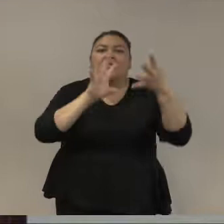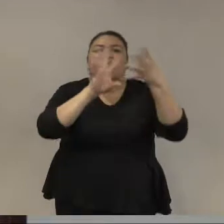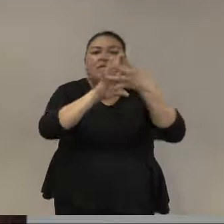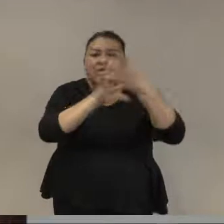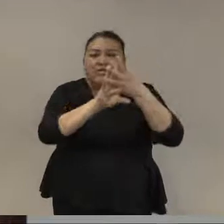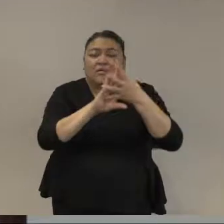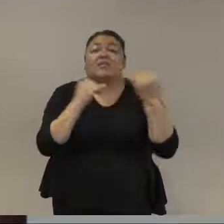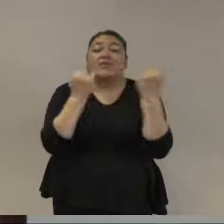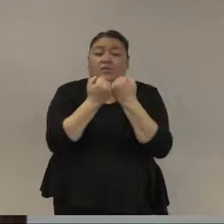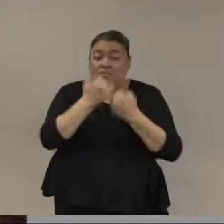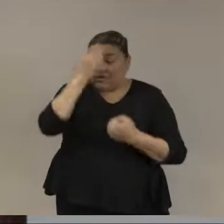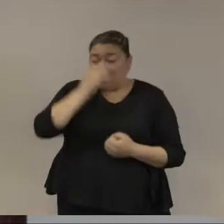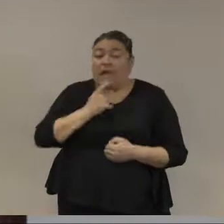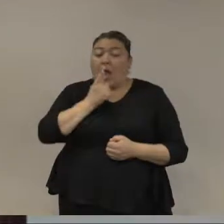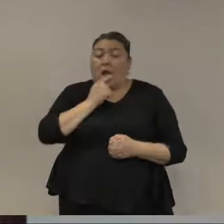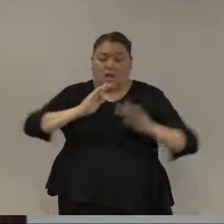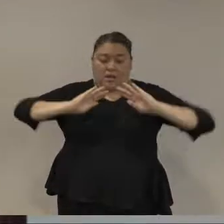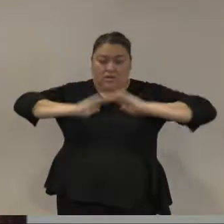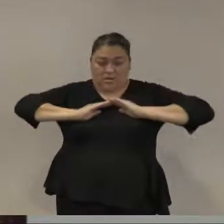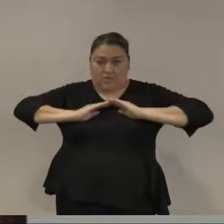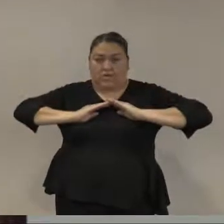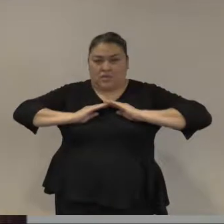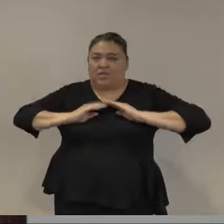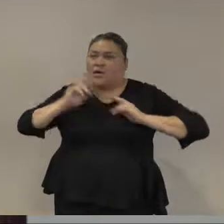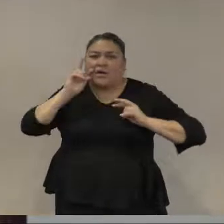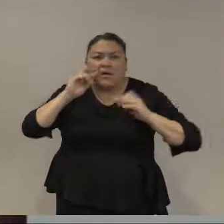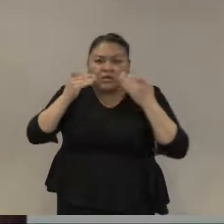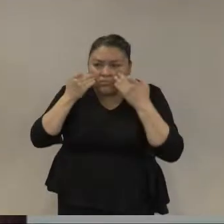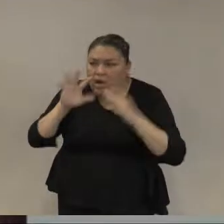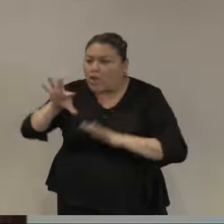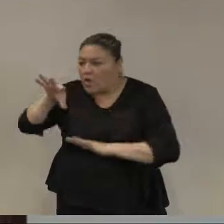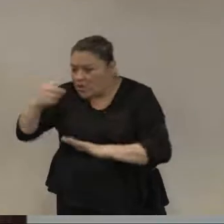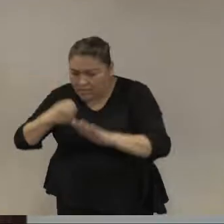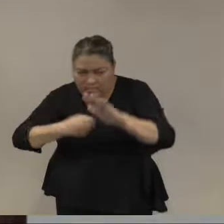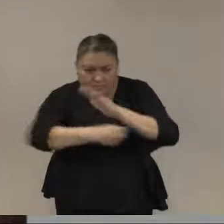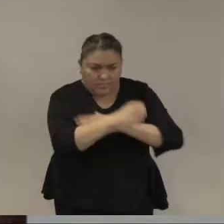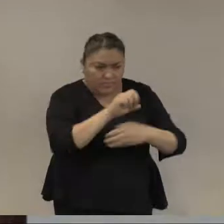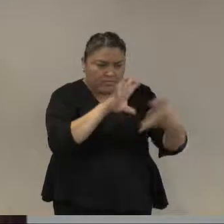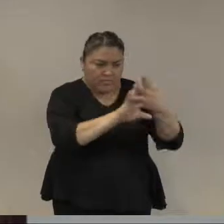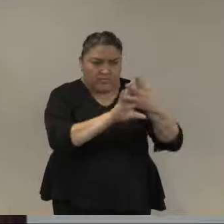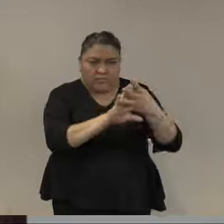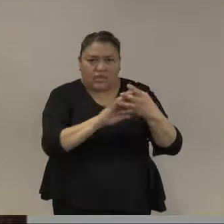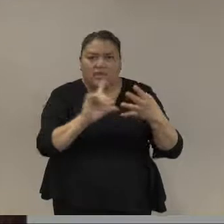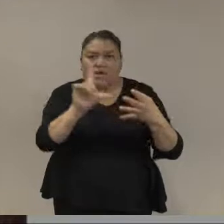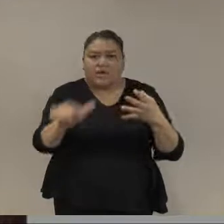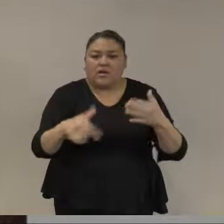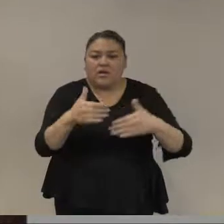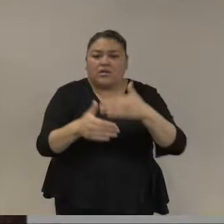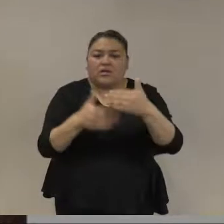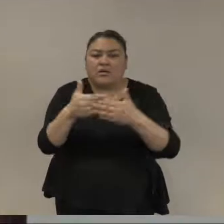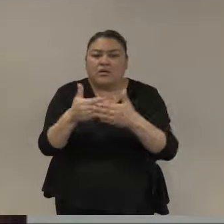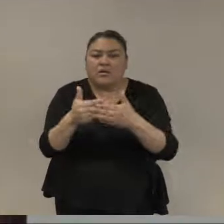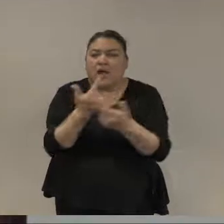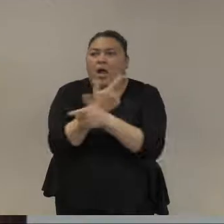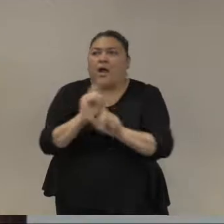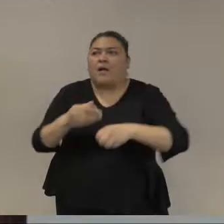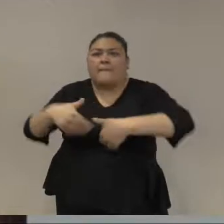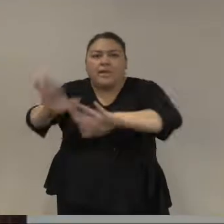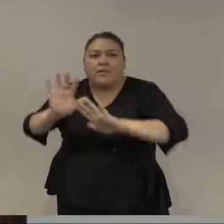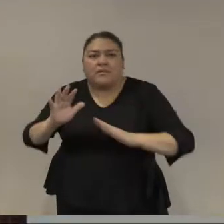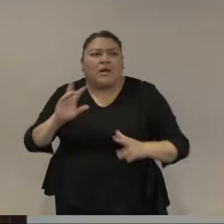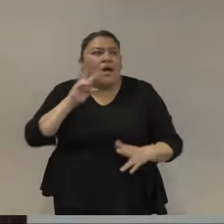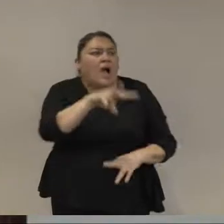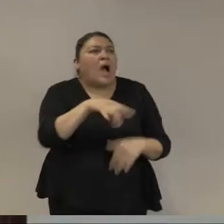militares y policías dicen ser frustrados ver a los delincuentes salir de la cárcel en cuestión de días por la desfunción del sistema de